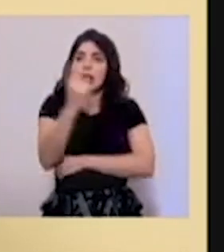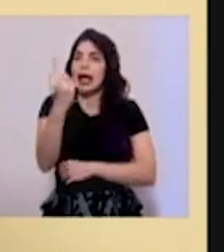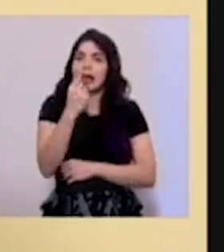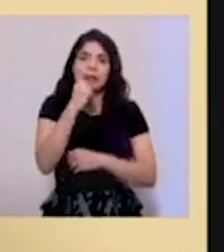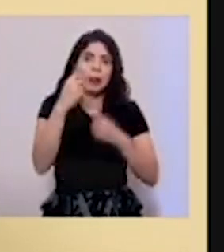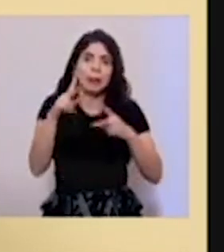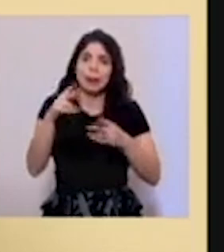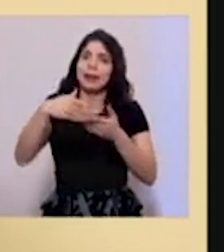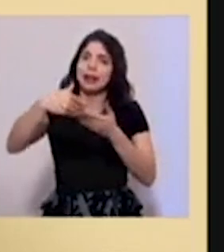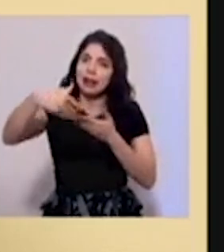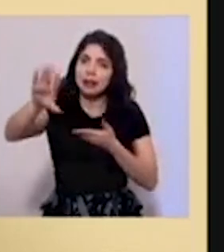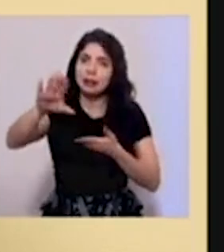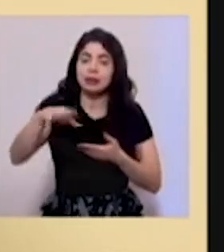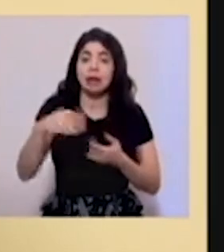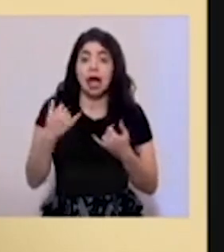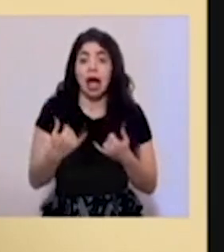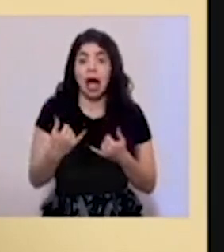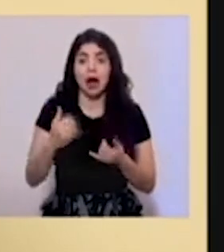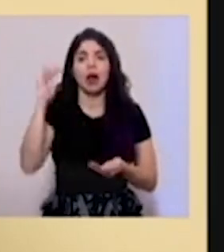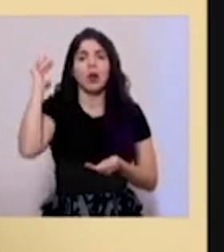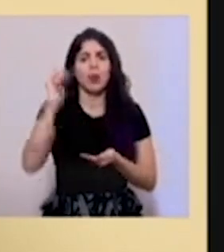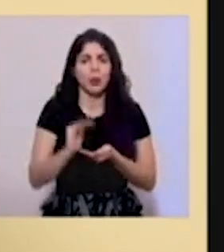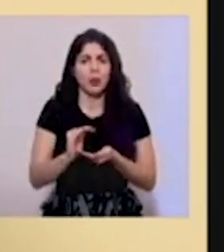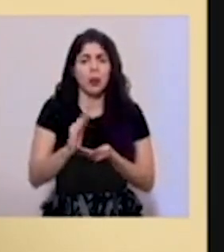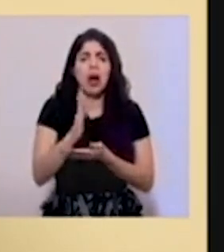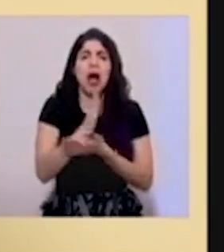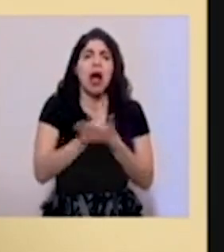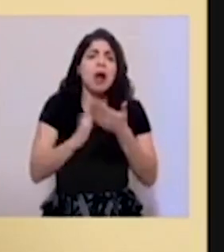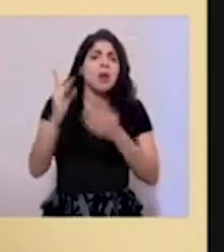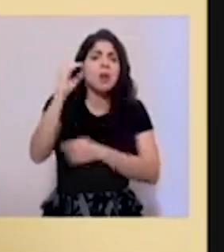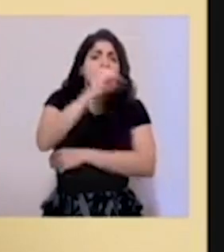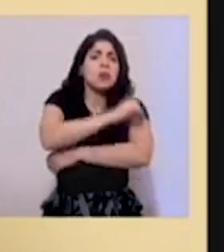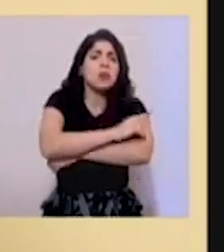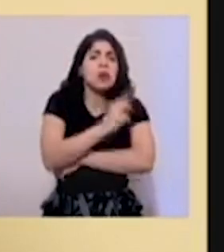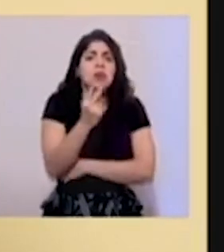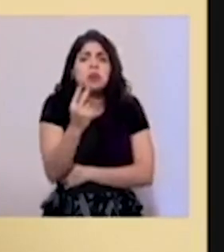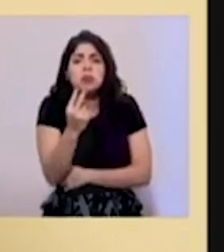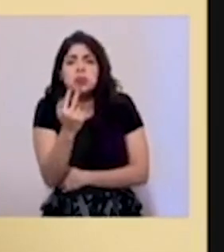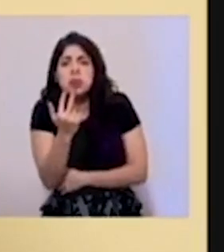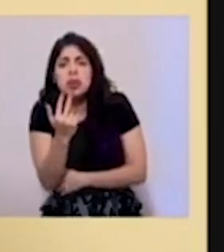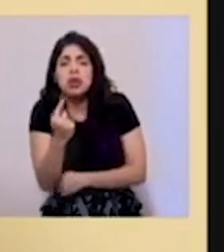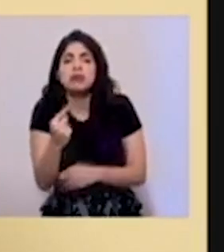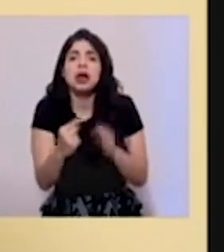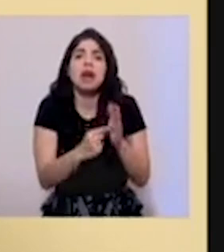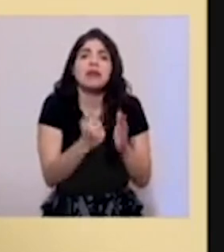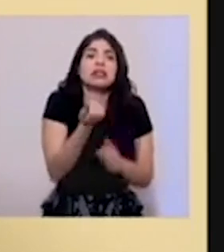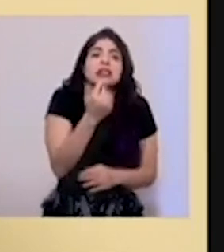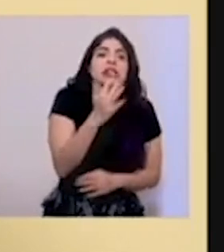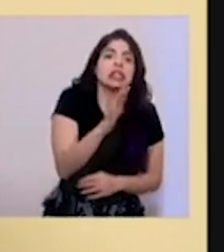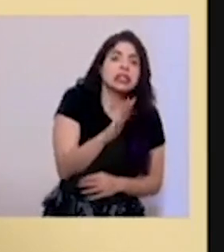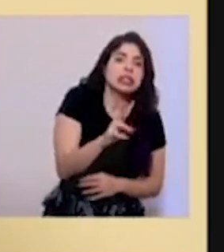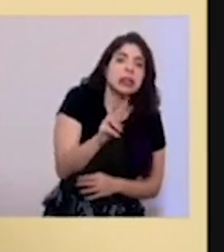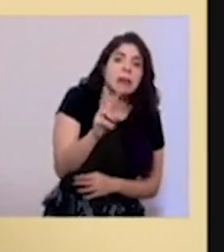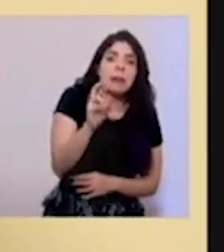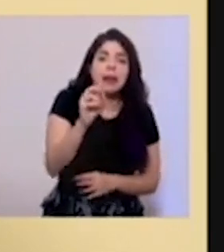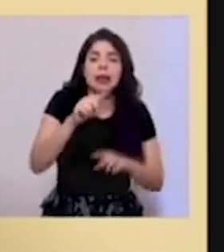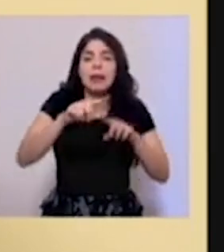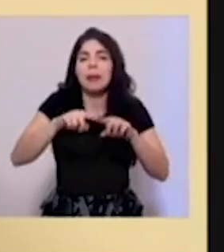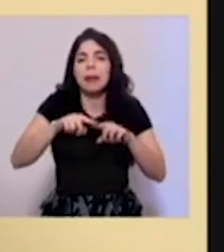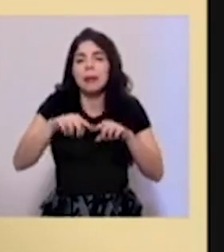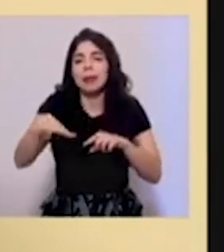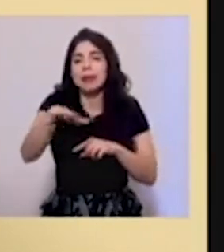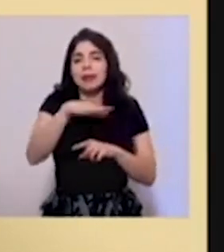tenemos una cantidad de rechazos pues bastante baja. días que son dos, tres y hay días que tenemos 15 o 20, dependiendo de las